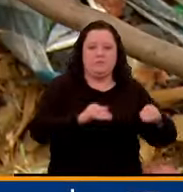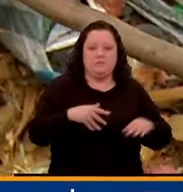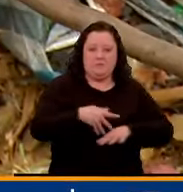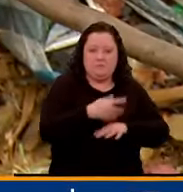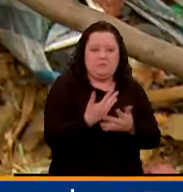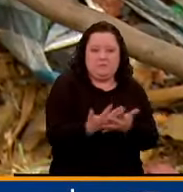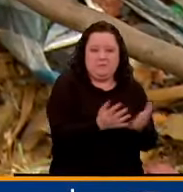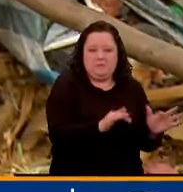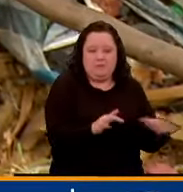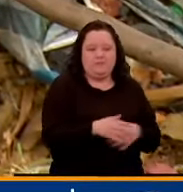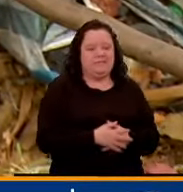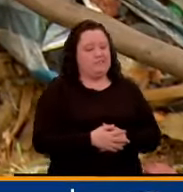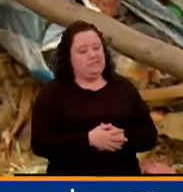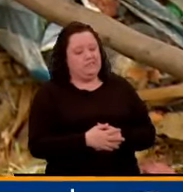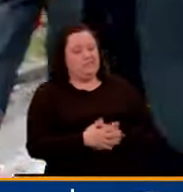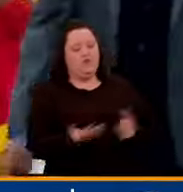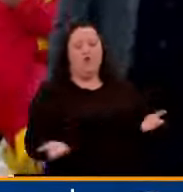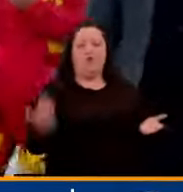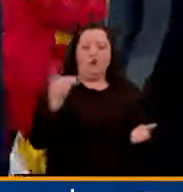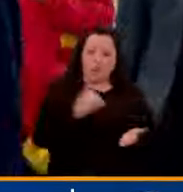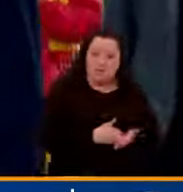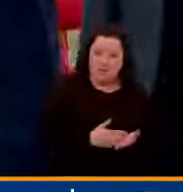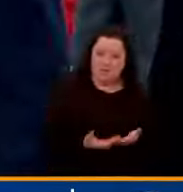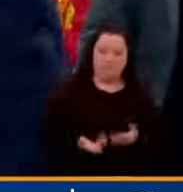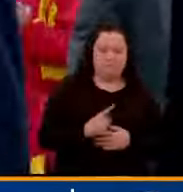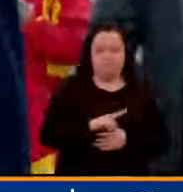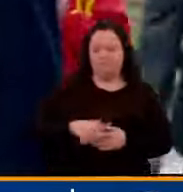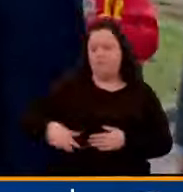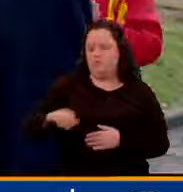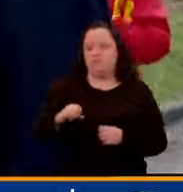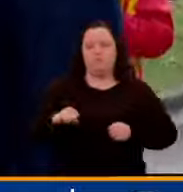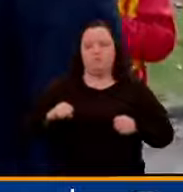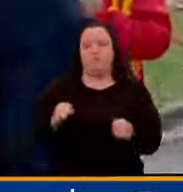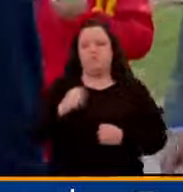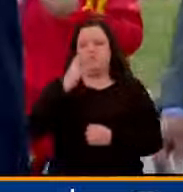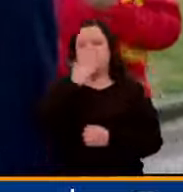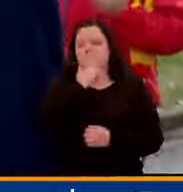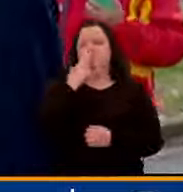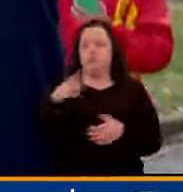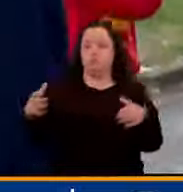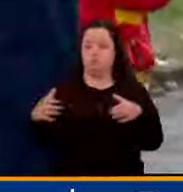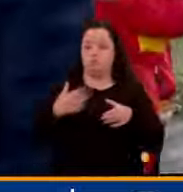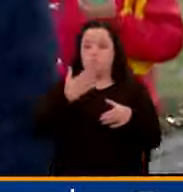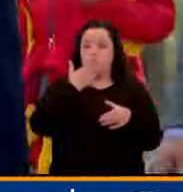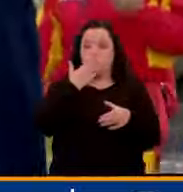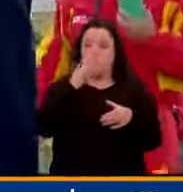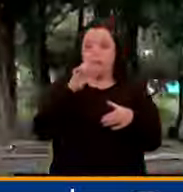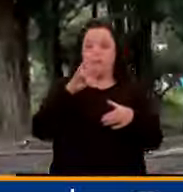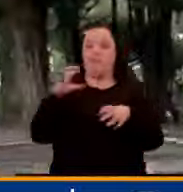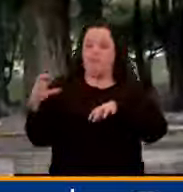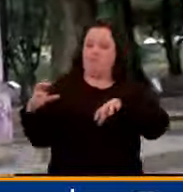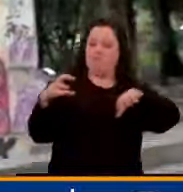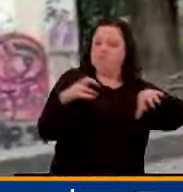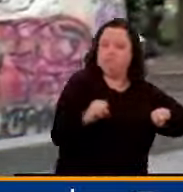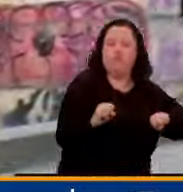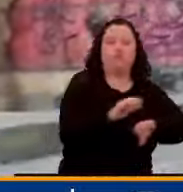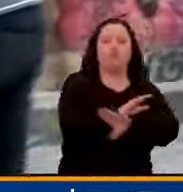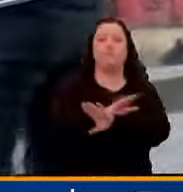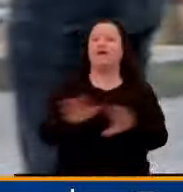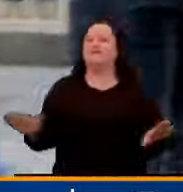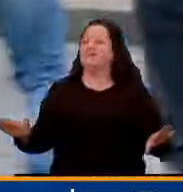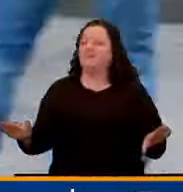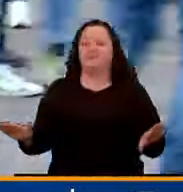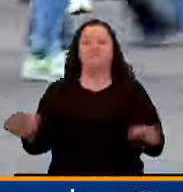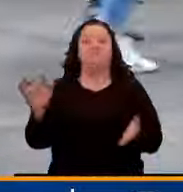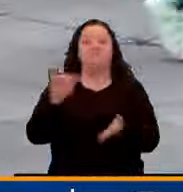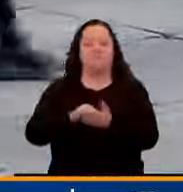Para no repetir esta historia una vez más, el distrito se comprometió a que los Embera no volverán a tomarse el parque. Así lo explicó el alcalde